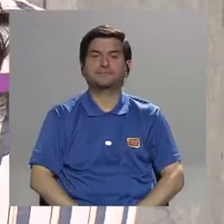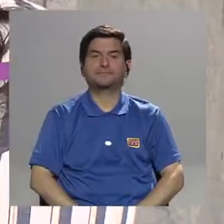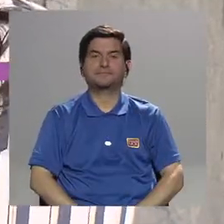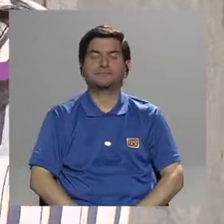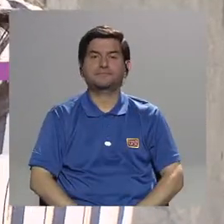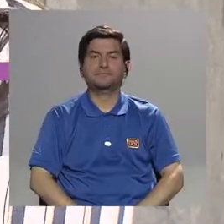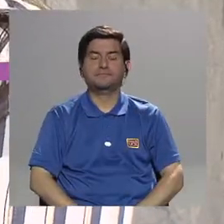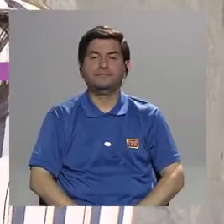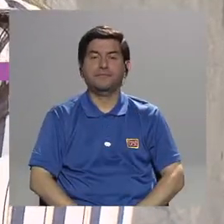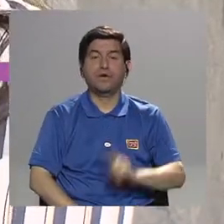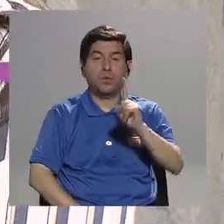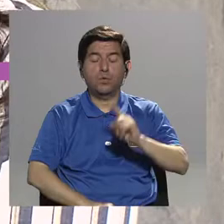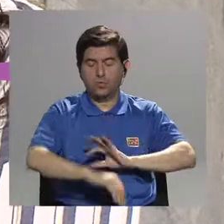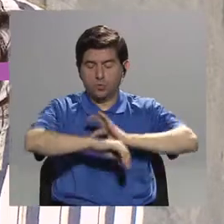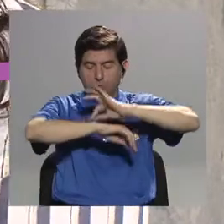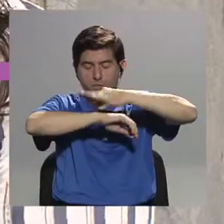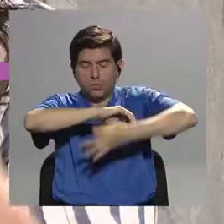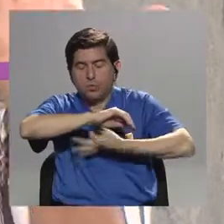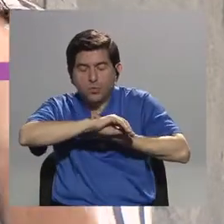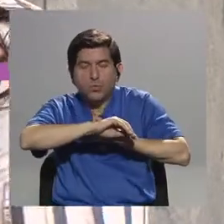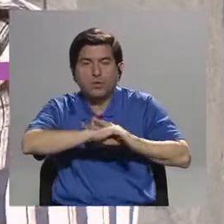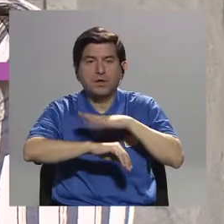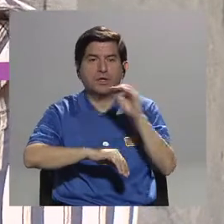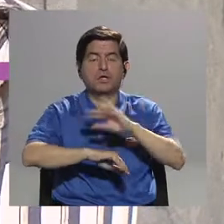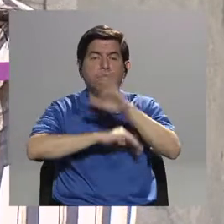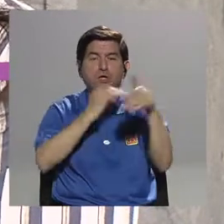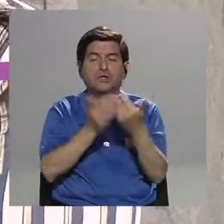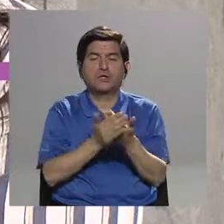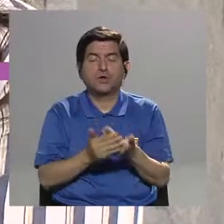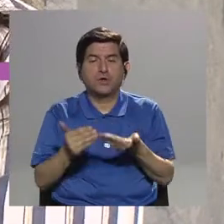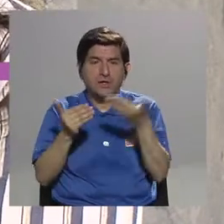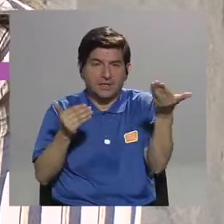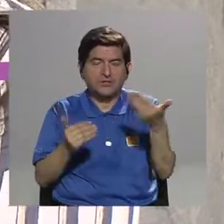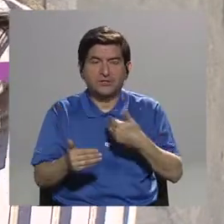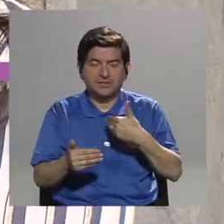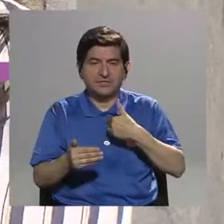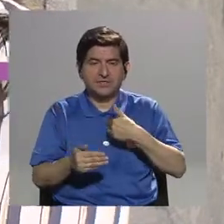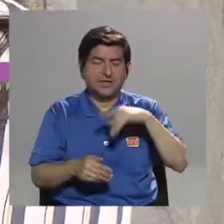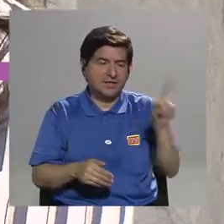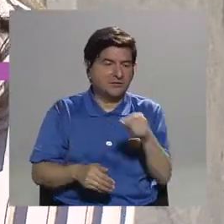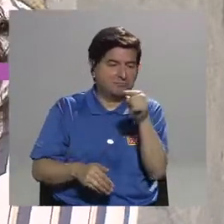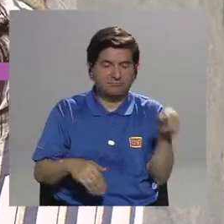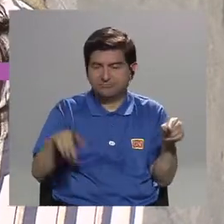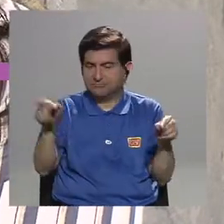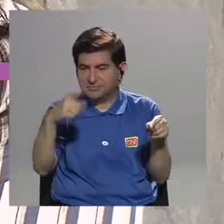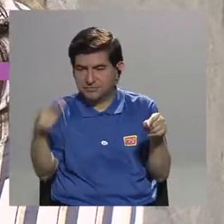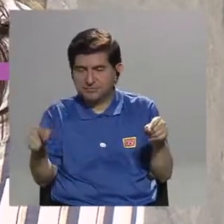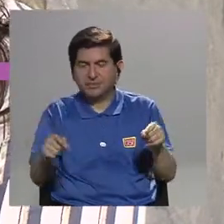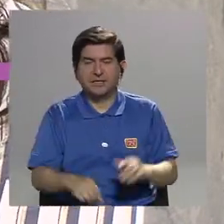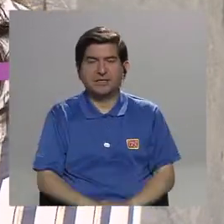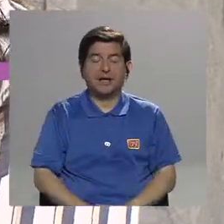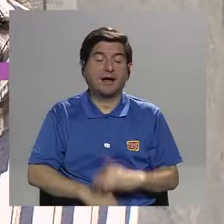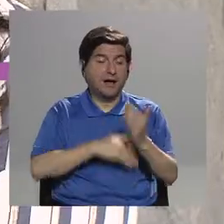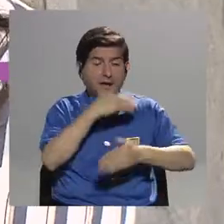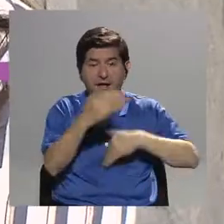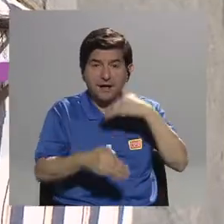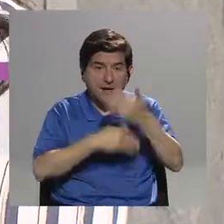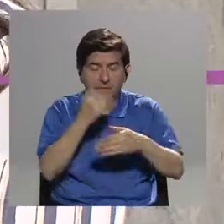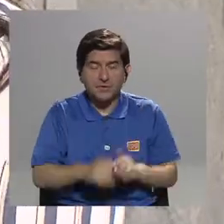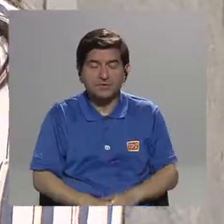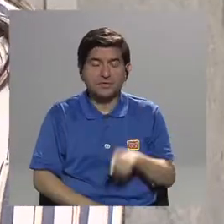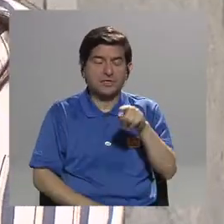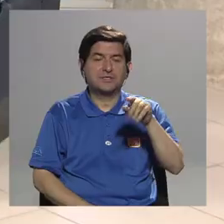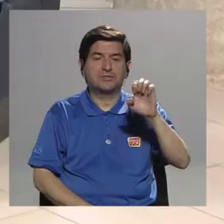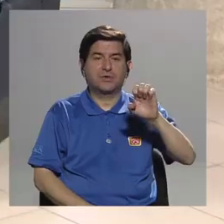Se le coloca un brazalete y después se le quitan todas las pertenencias que él tiene. Después de eso se hace todo el proceso de